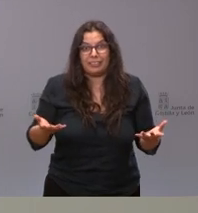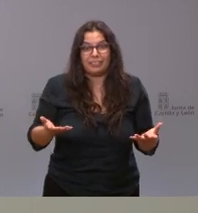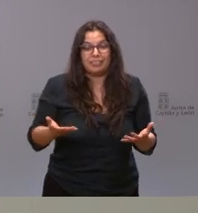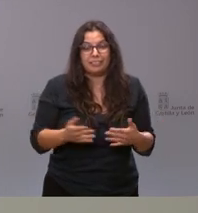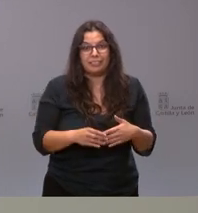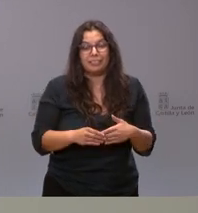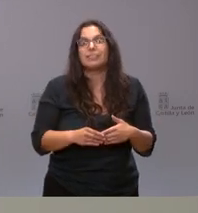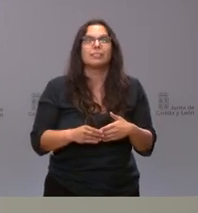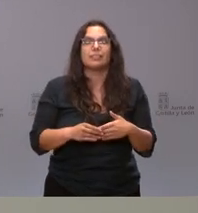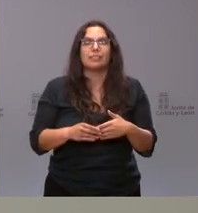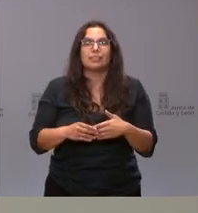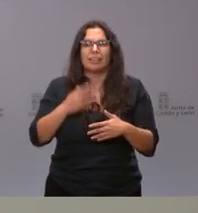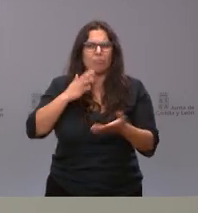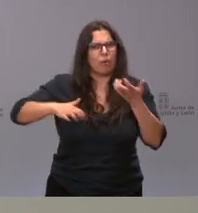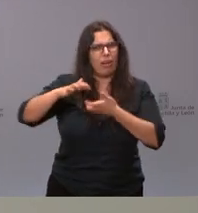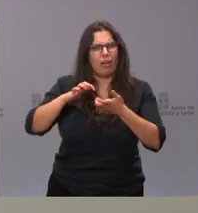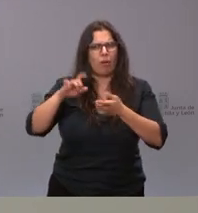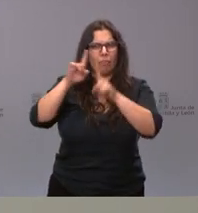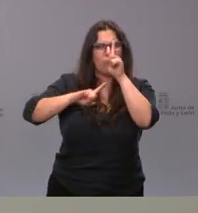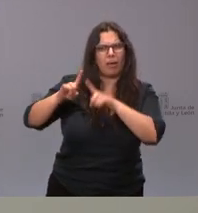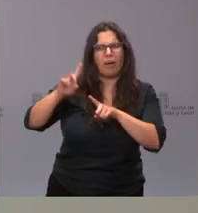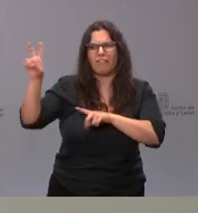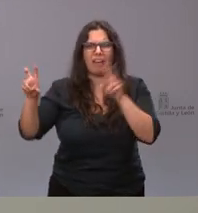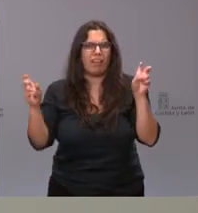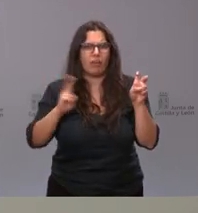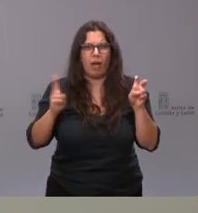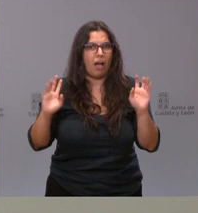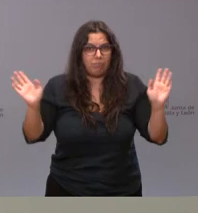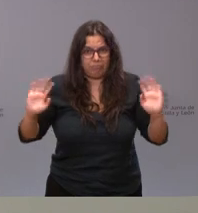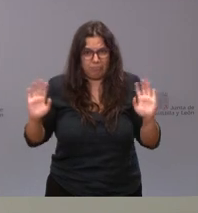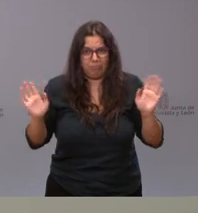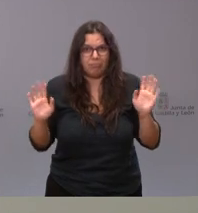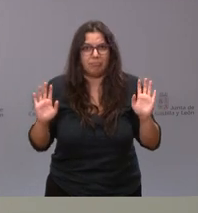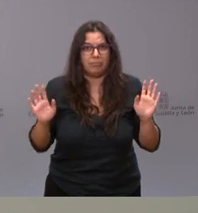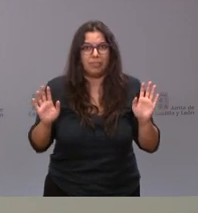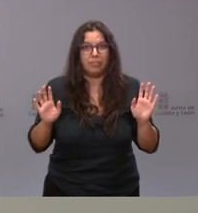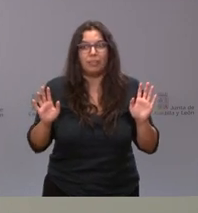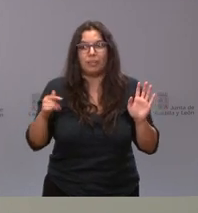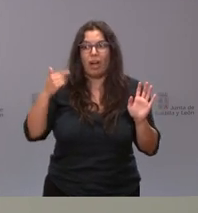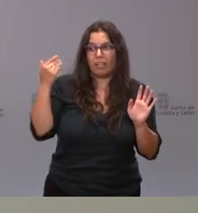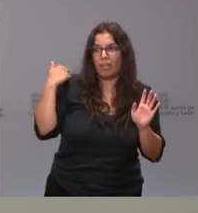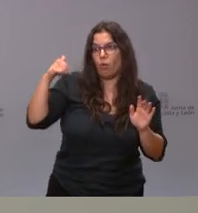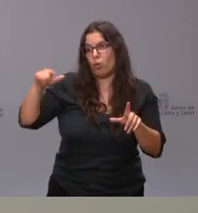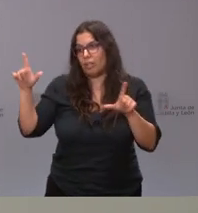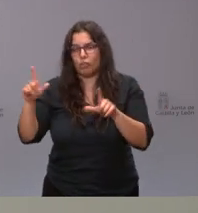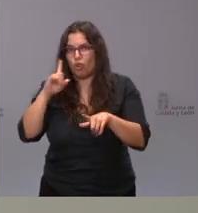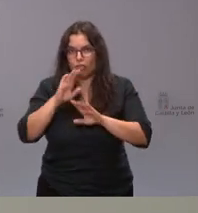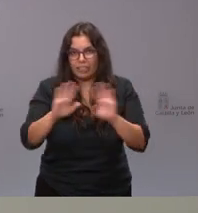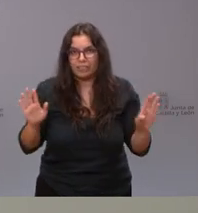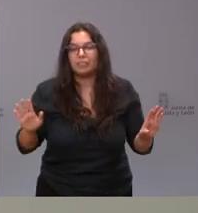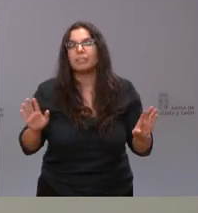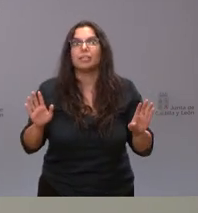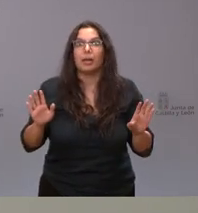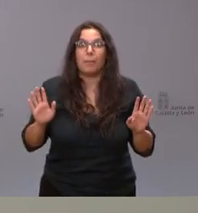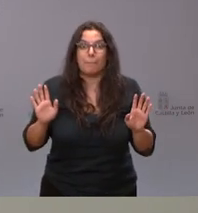en debates y polémicas sobre si la decisión que vale es la que comunicó ayer o lo que informa hoy en el programa de televisión. Pero